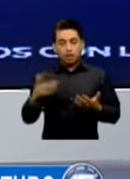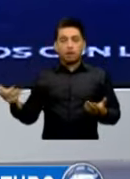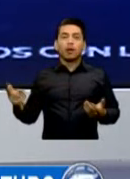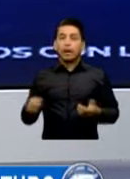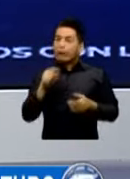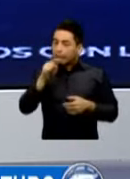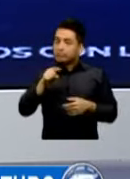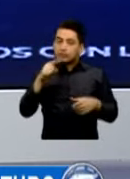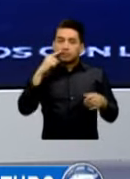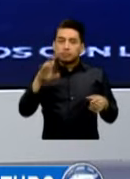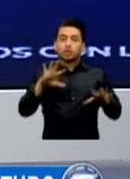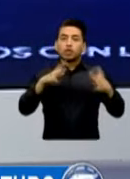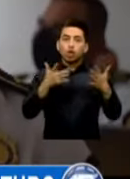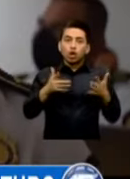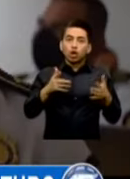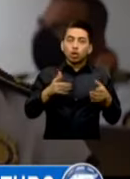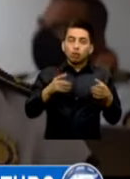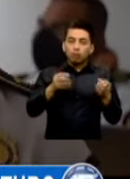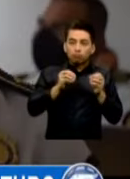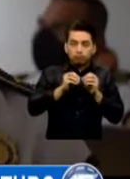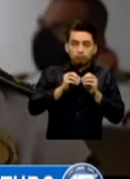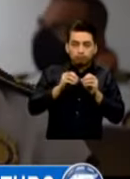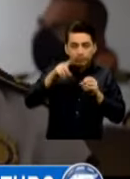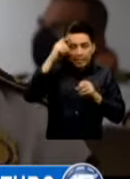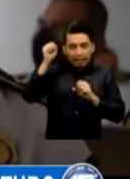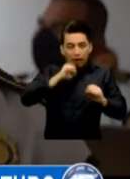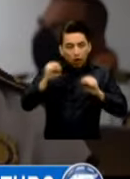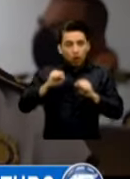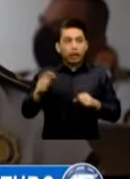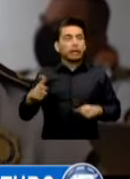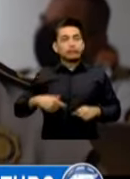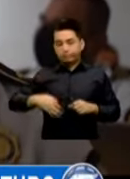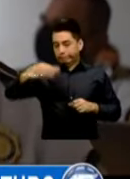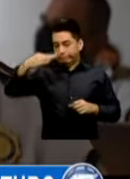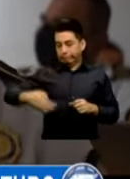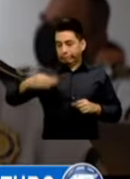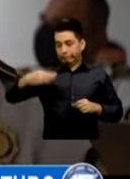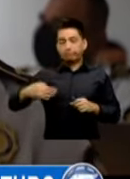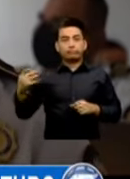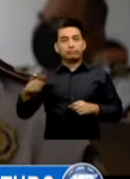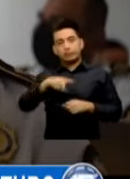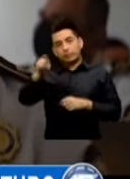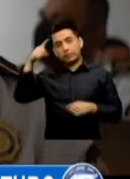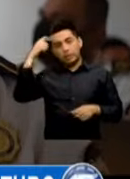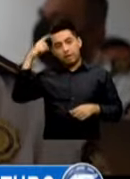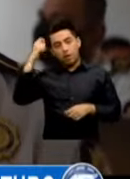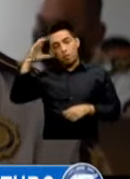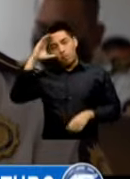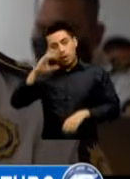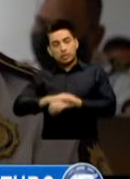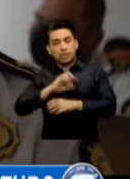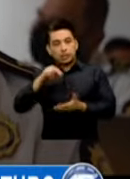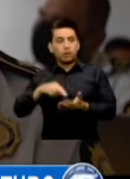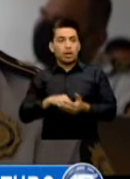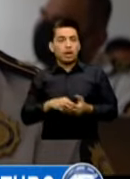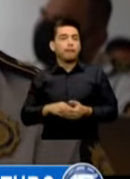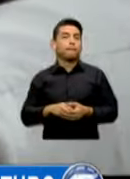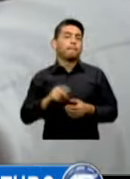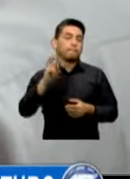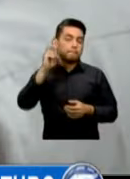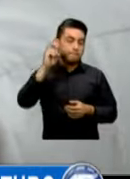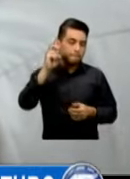Policial Que No Tiene Marcha Atrás Es La Dignificación De Los Policías En Ese Sentido Nos Hemos